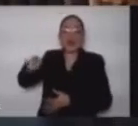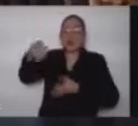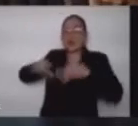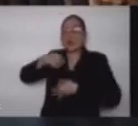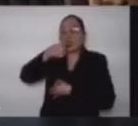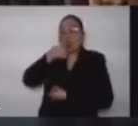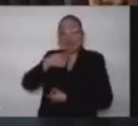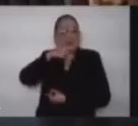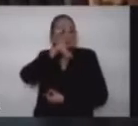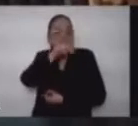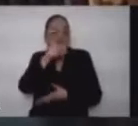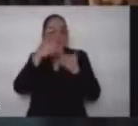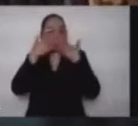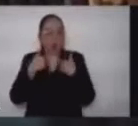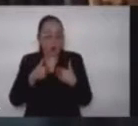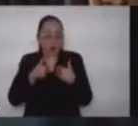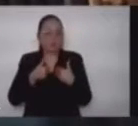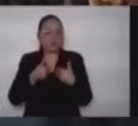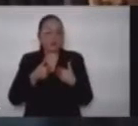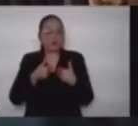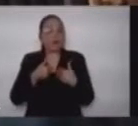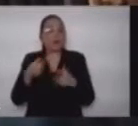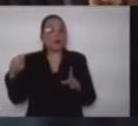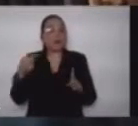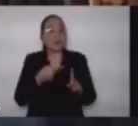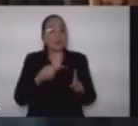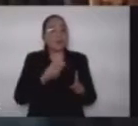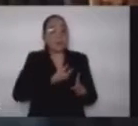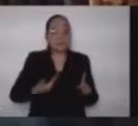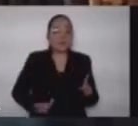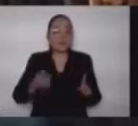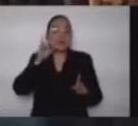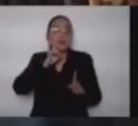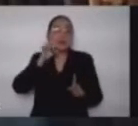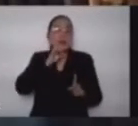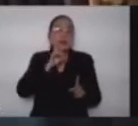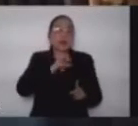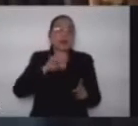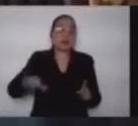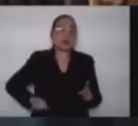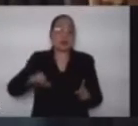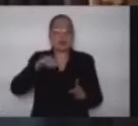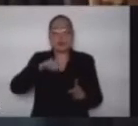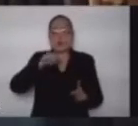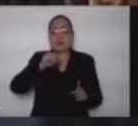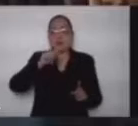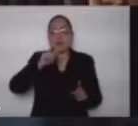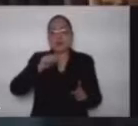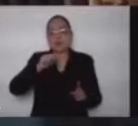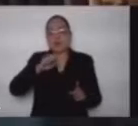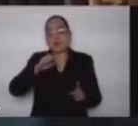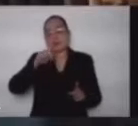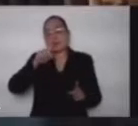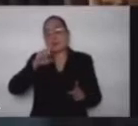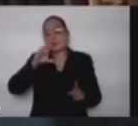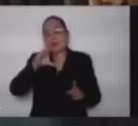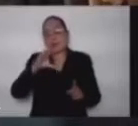perjuicio del enjuiciante, en su carácter de presidenta municipal del Ayuntamiento de Metepec de la referida entidad federal.